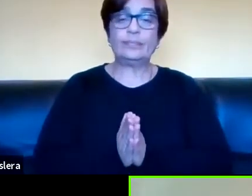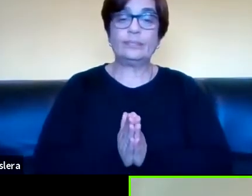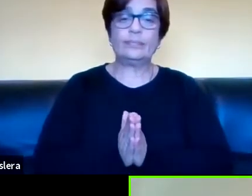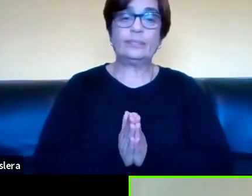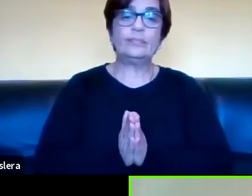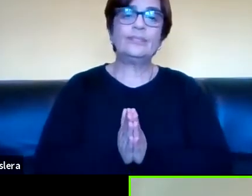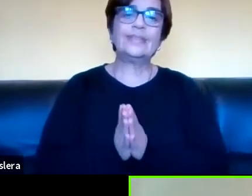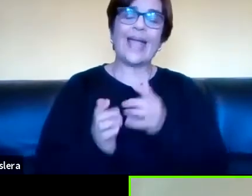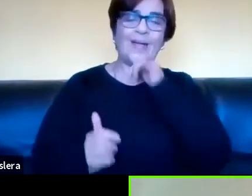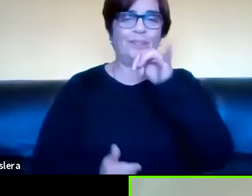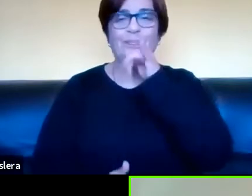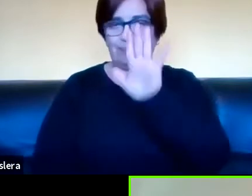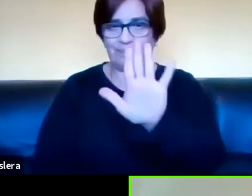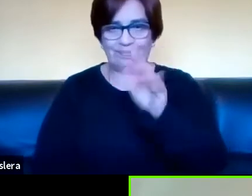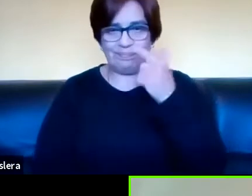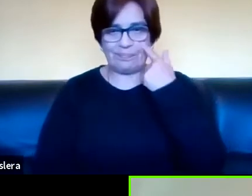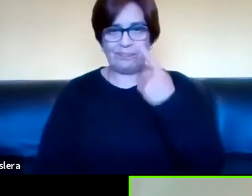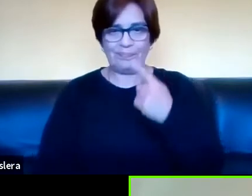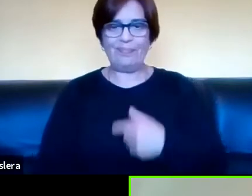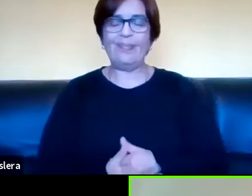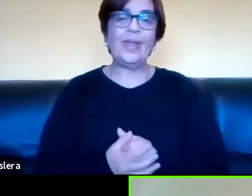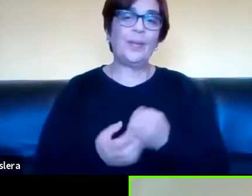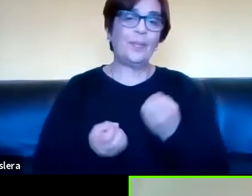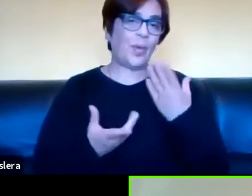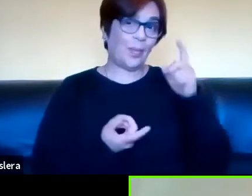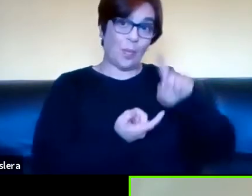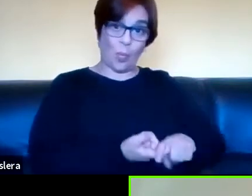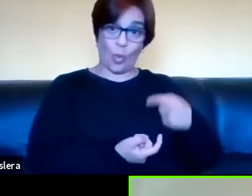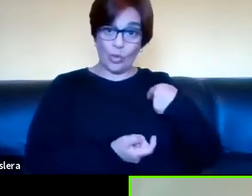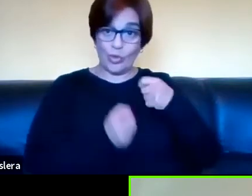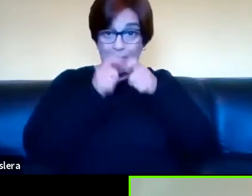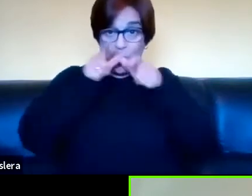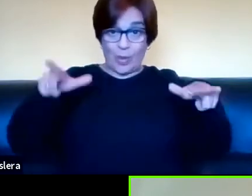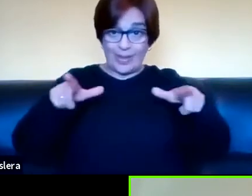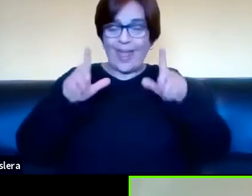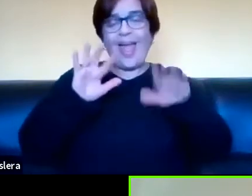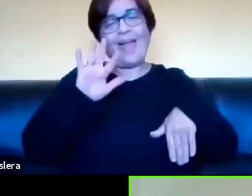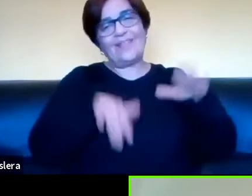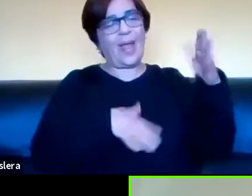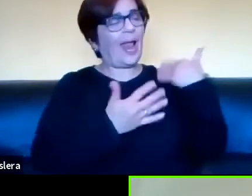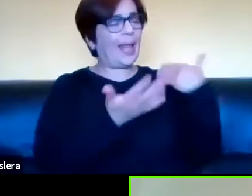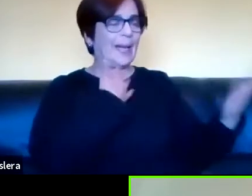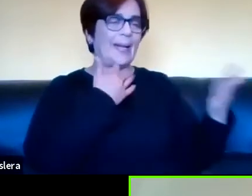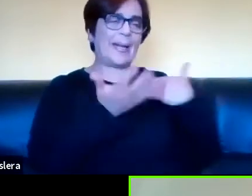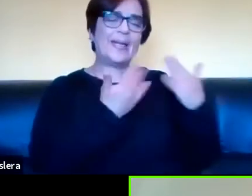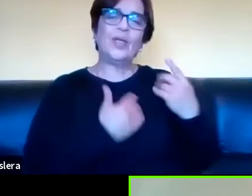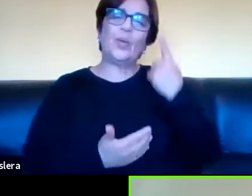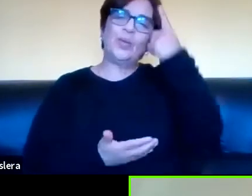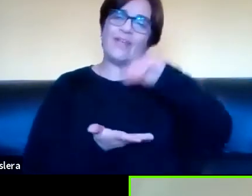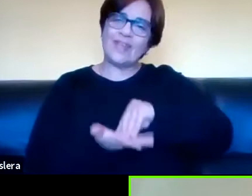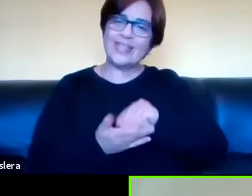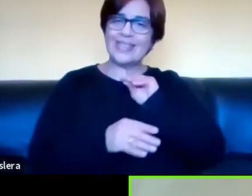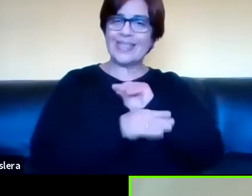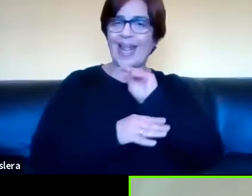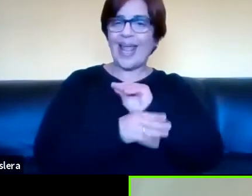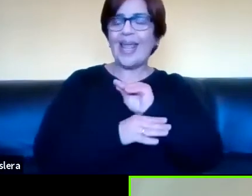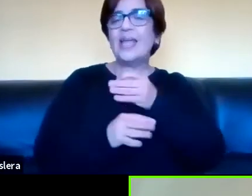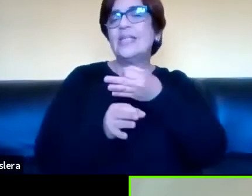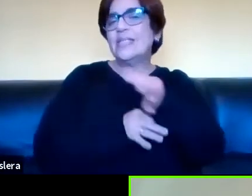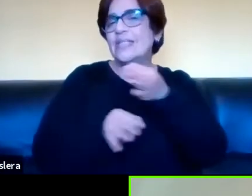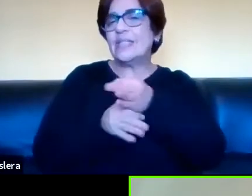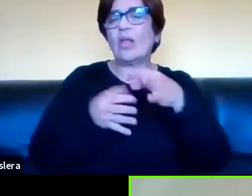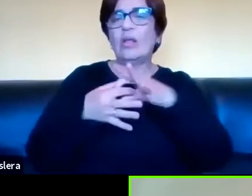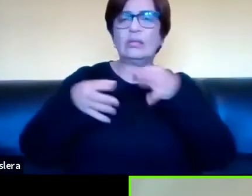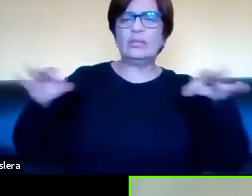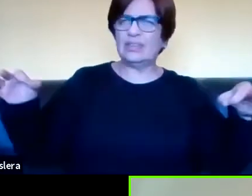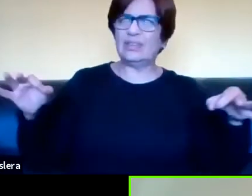tengo una anécdota, porque mi esposo también es lingüista y a veces hablamos de estas cosas. Entonces yo había dado una clase y había dicho una oración